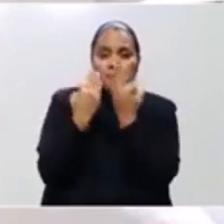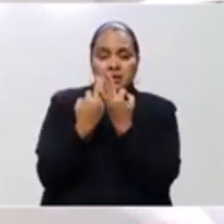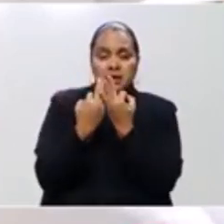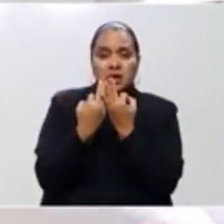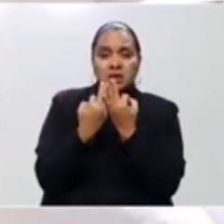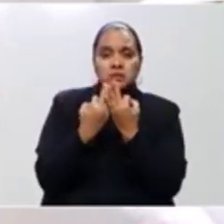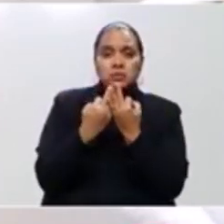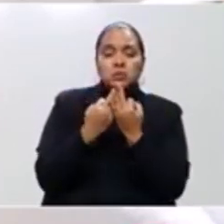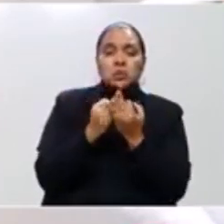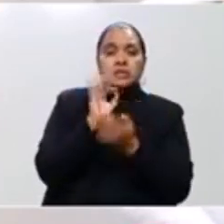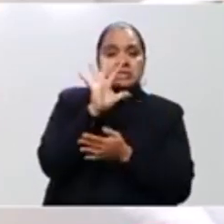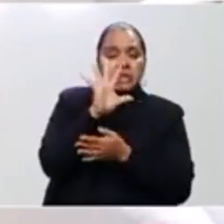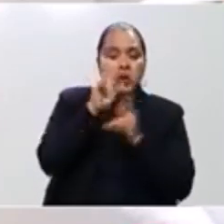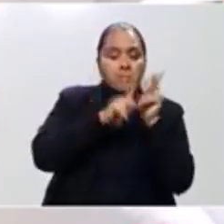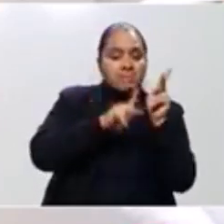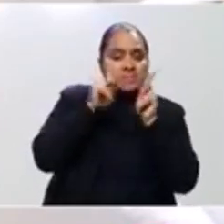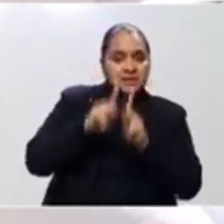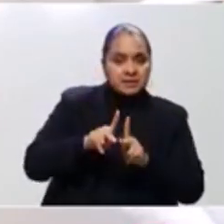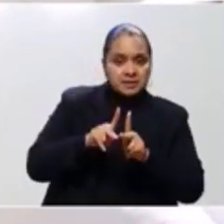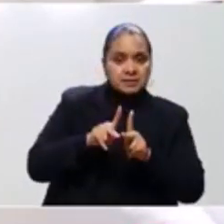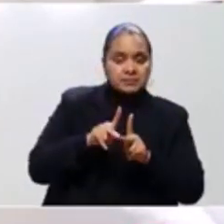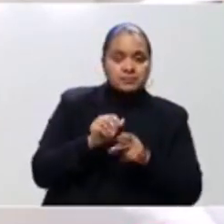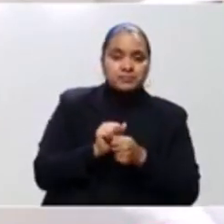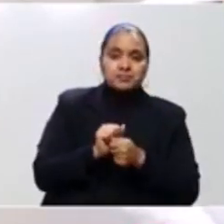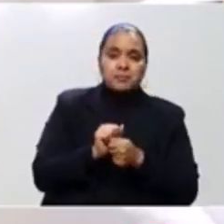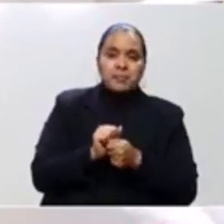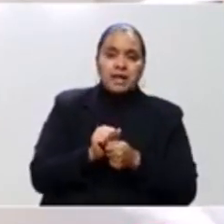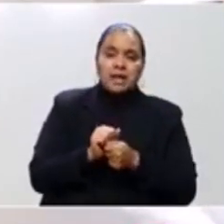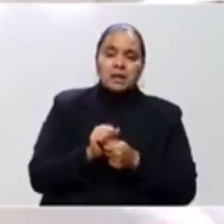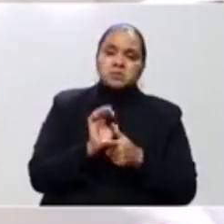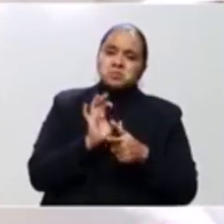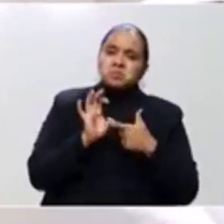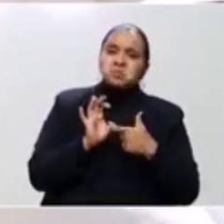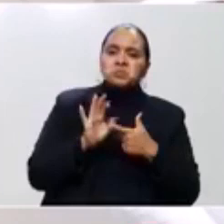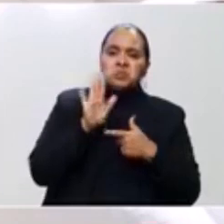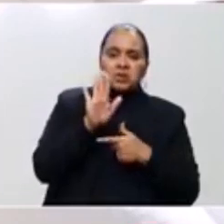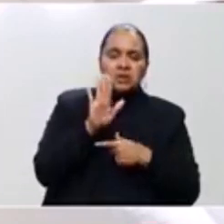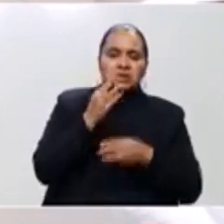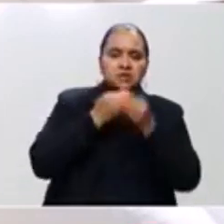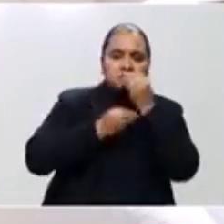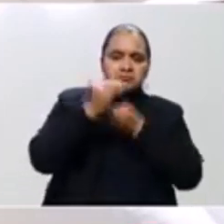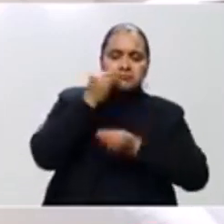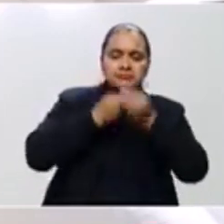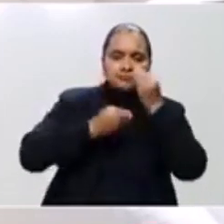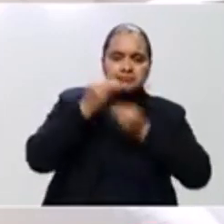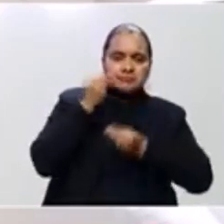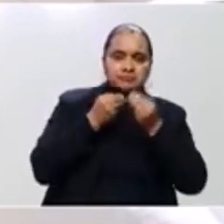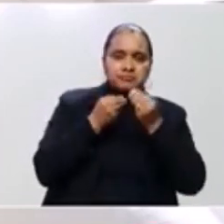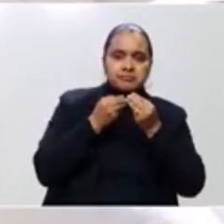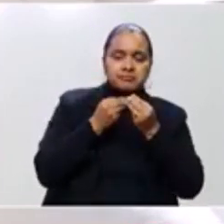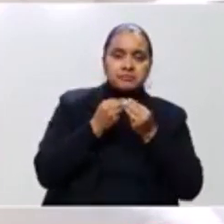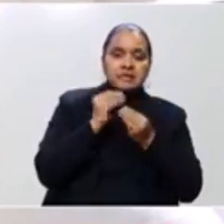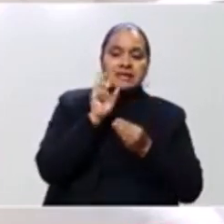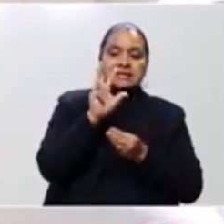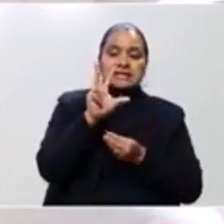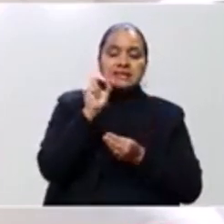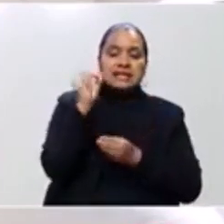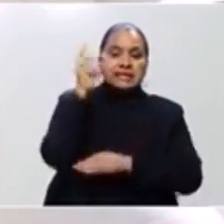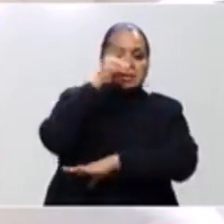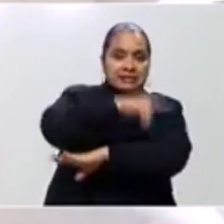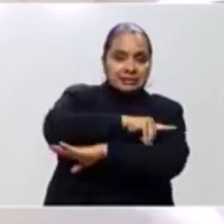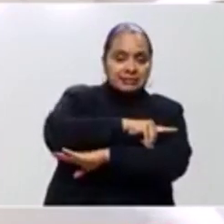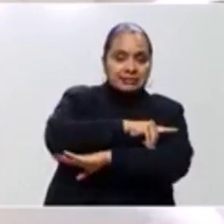menos un promedio de cinco personas. De manera optimizada se les podrá alimentar durante 30 días